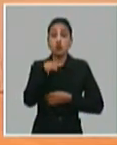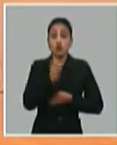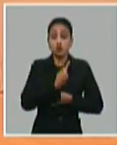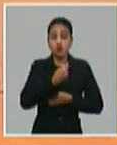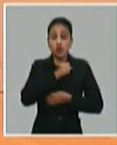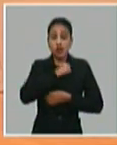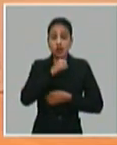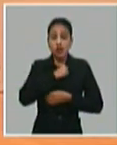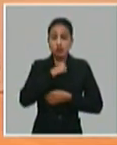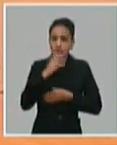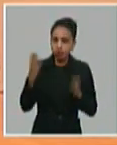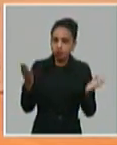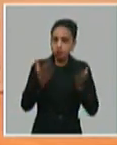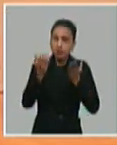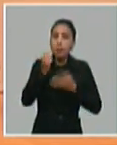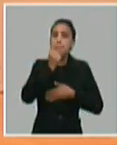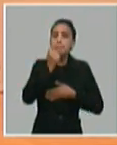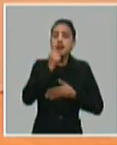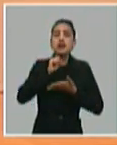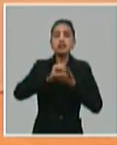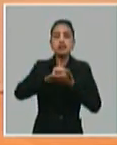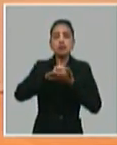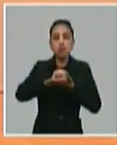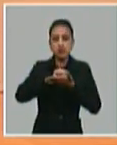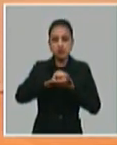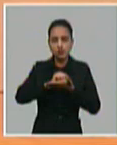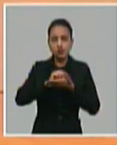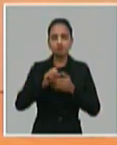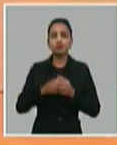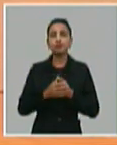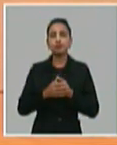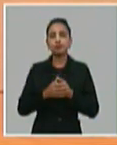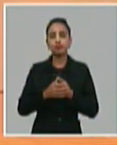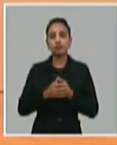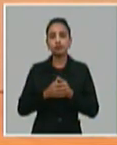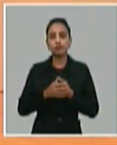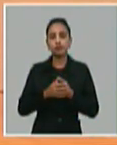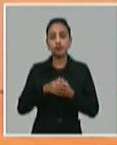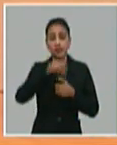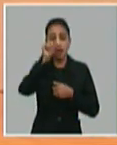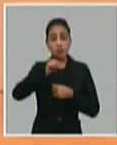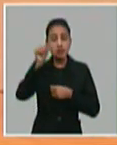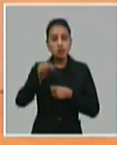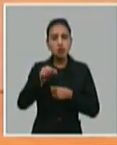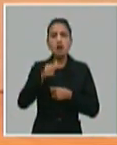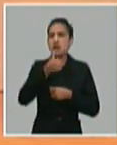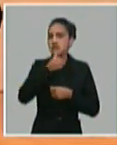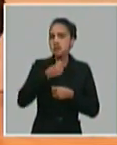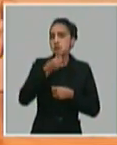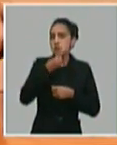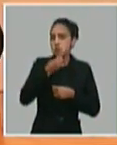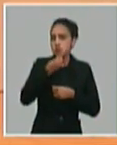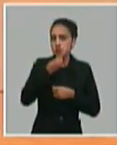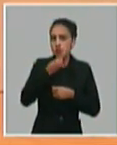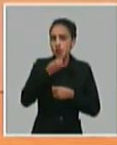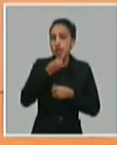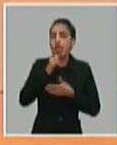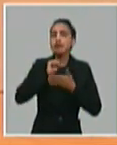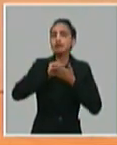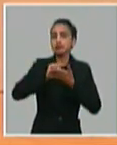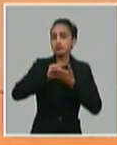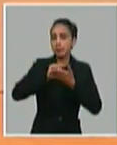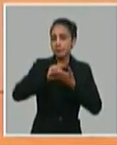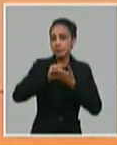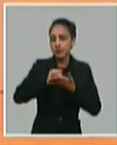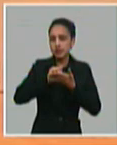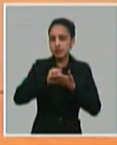estamos potenciando la prestación de servicios. Que las personas tengan la facilidad de adquirir un servicio y